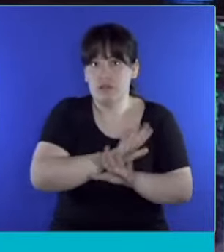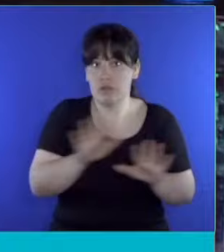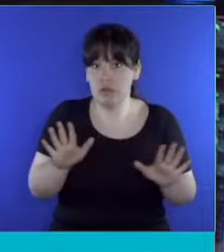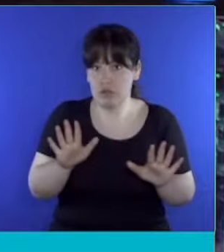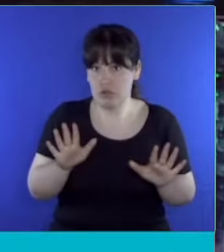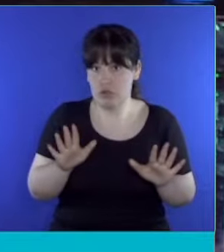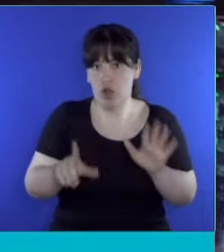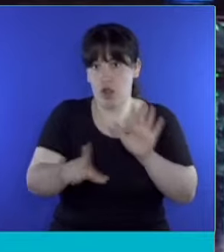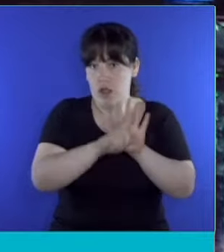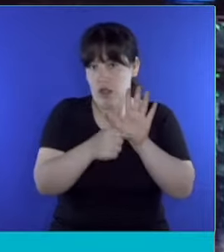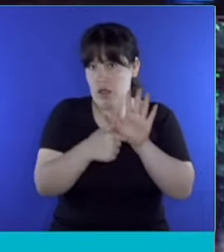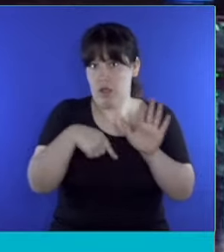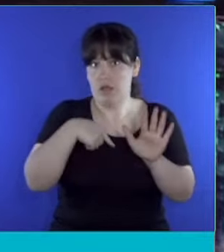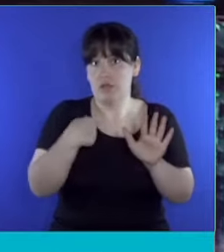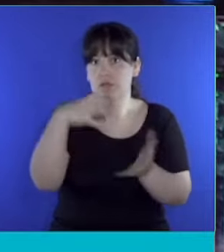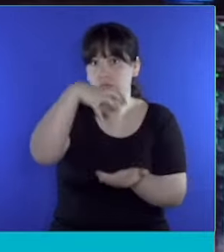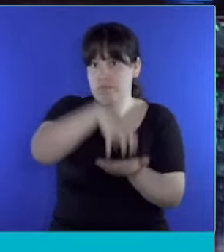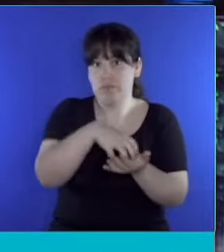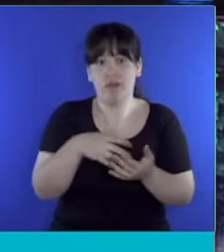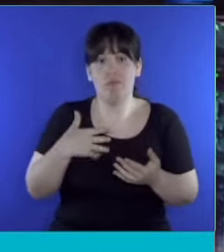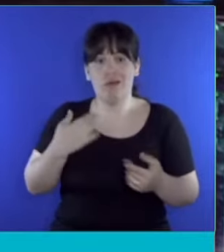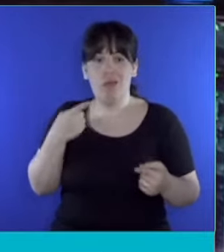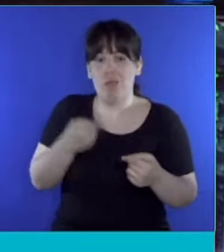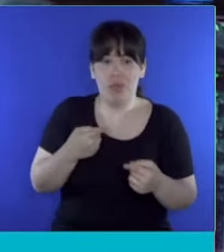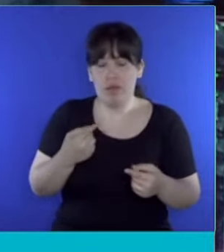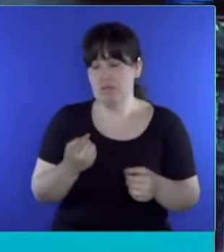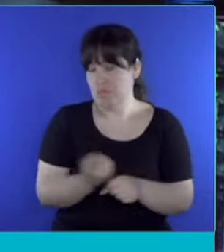conveniencia de la legislatura que no puede ser discutida.